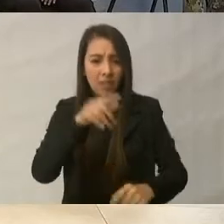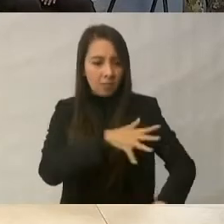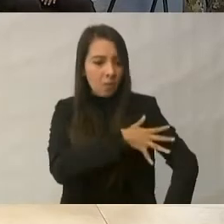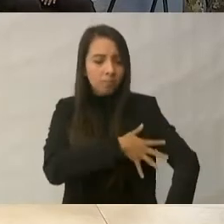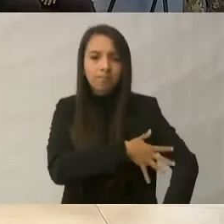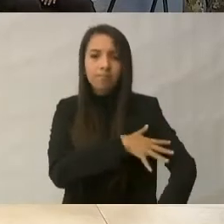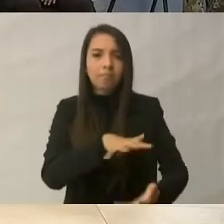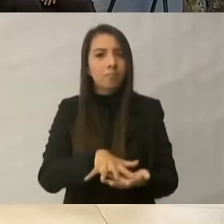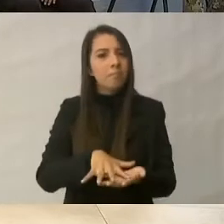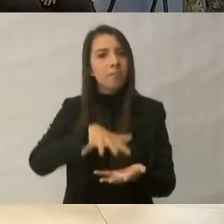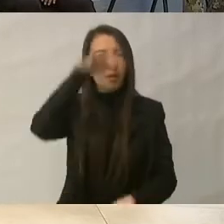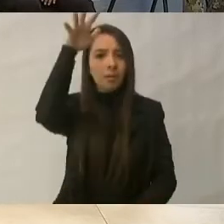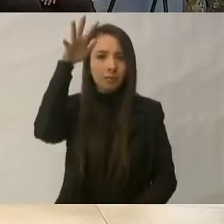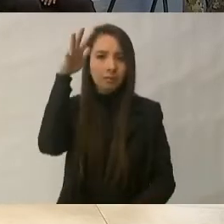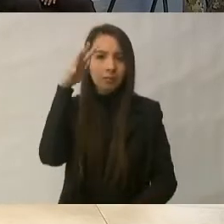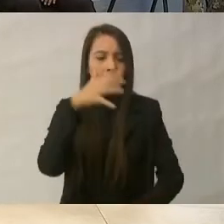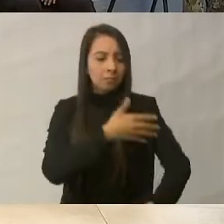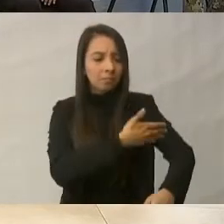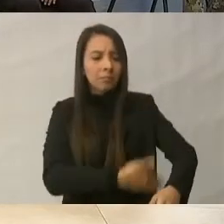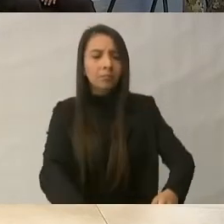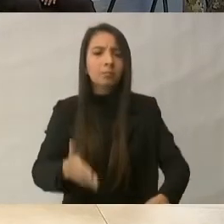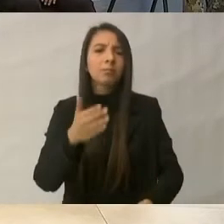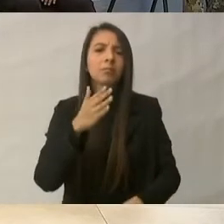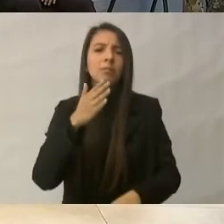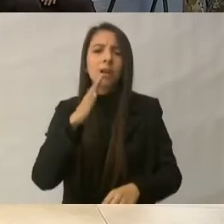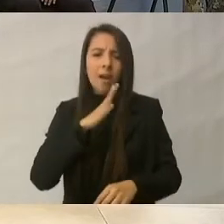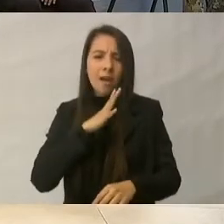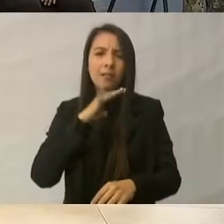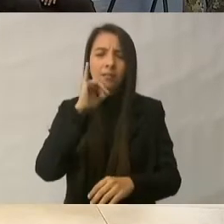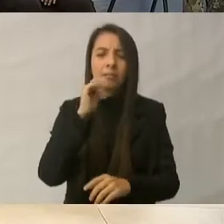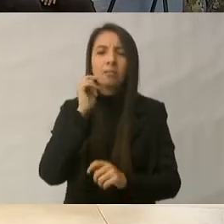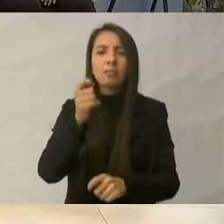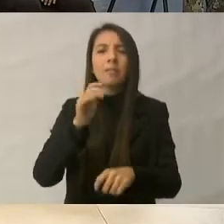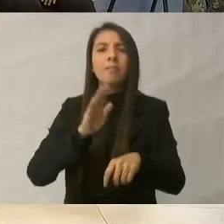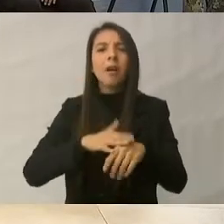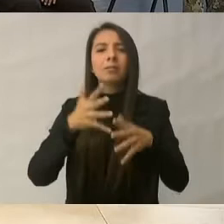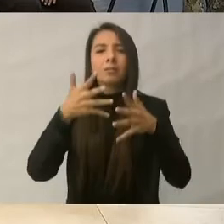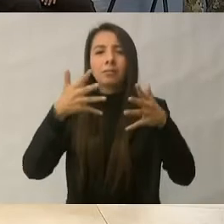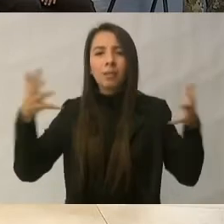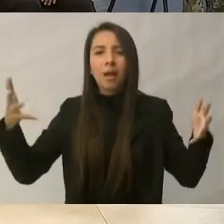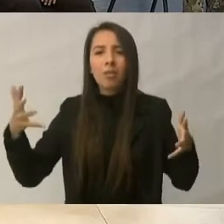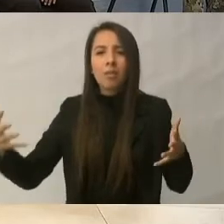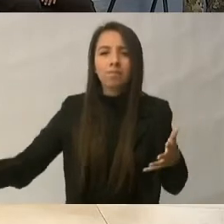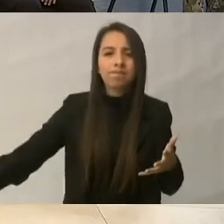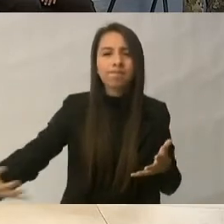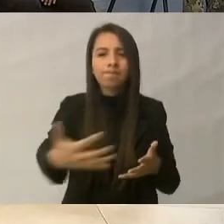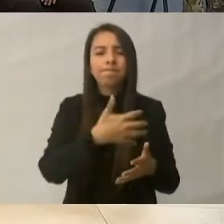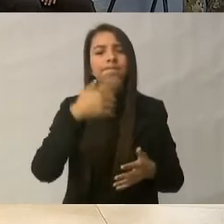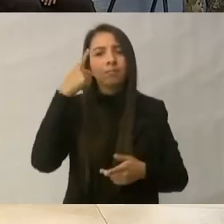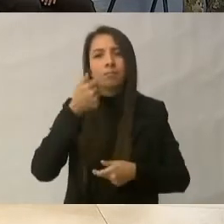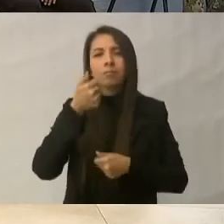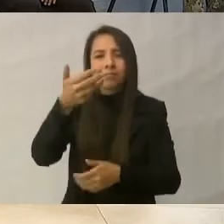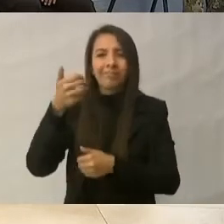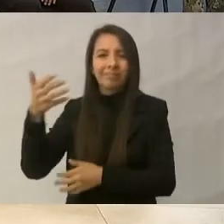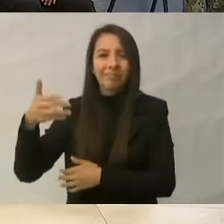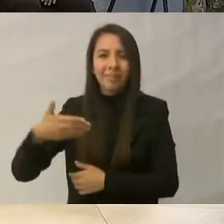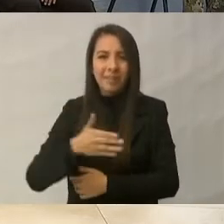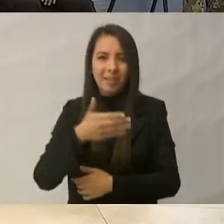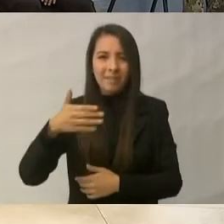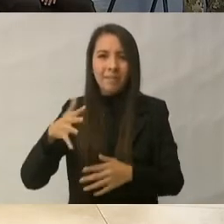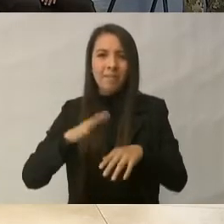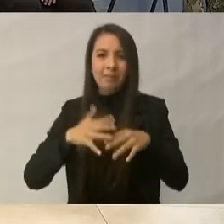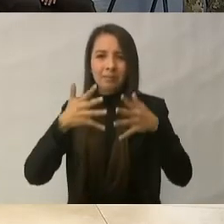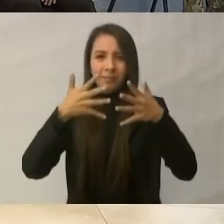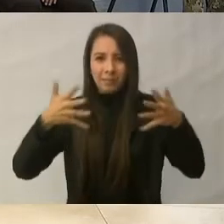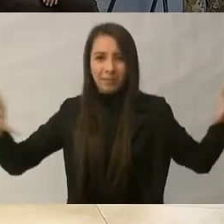resto del Golfo se realiza mucha actividad también, pero de pesca industrial, por eso son los grandes volúmenes de producción pesquera. Sin embargo,